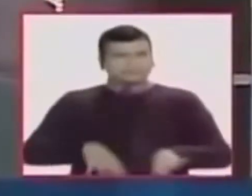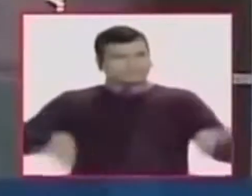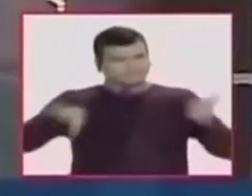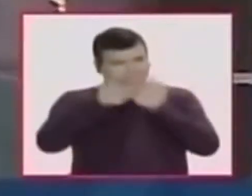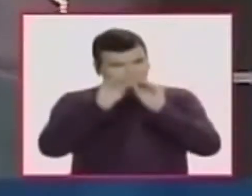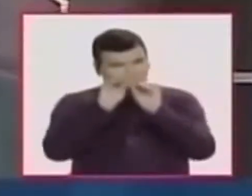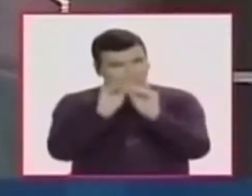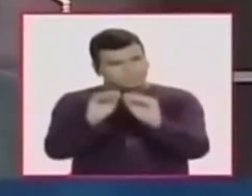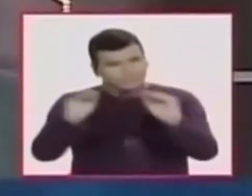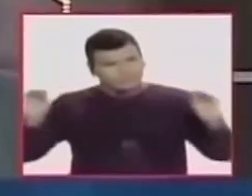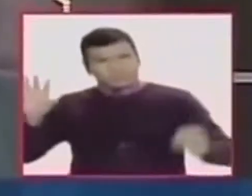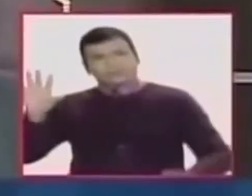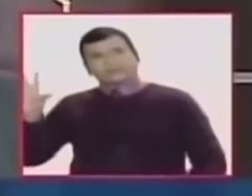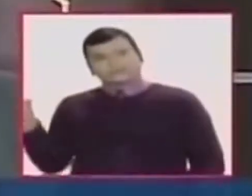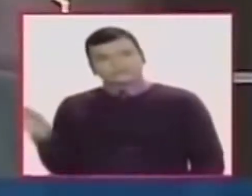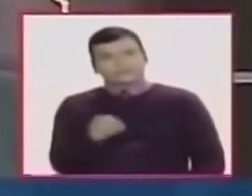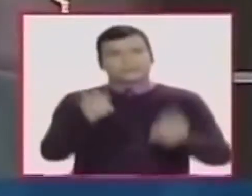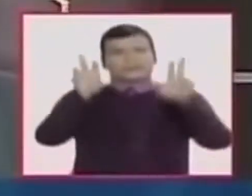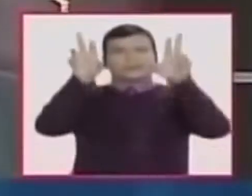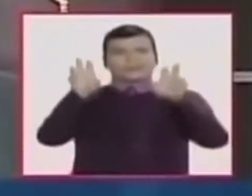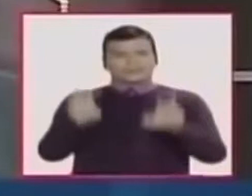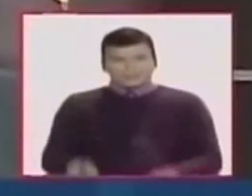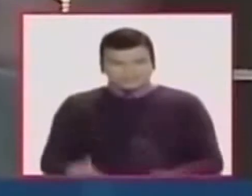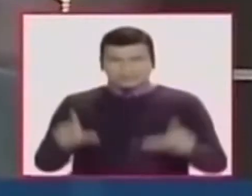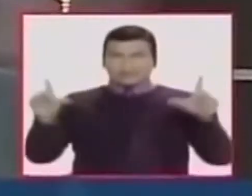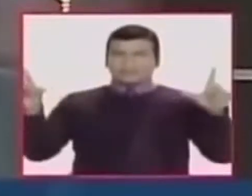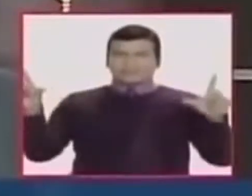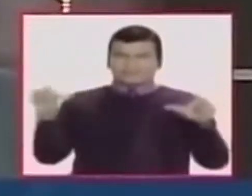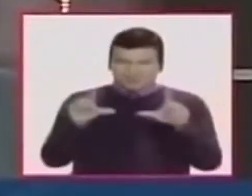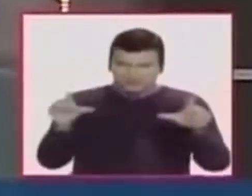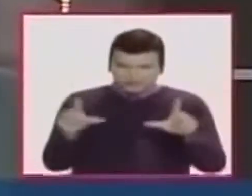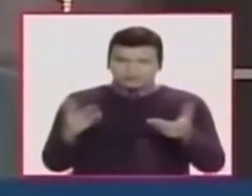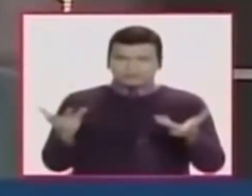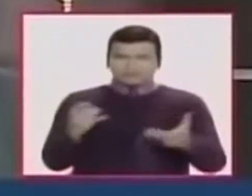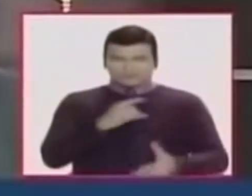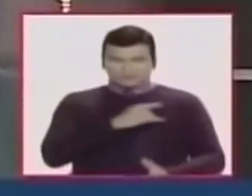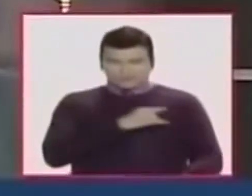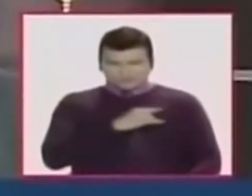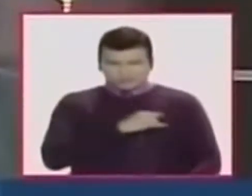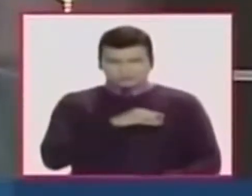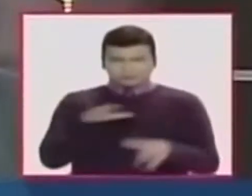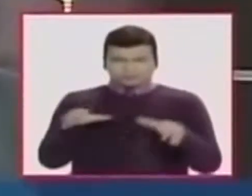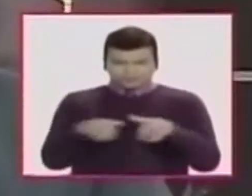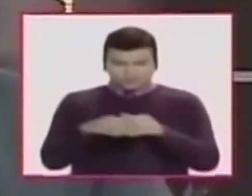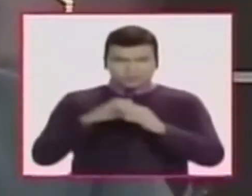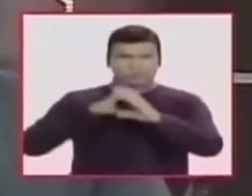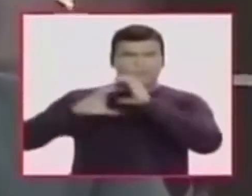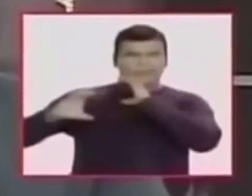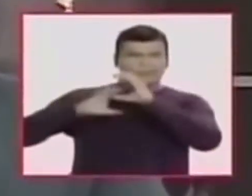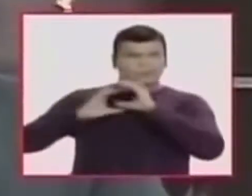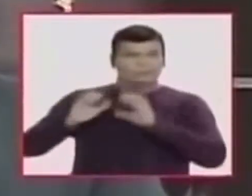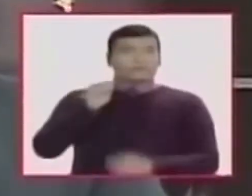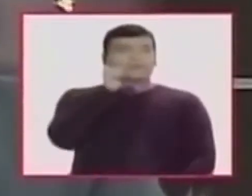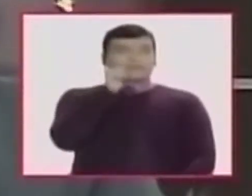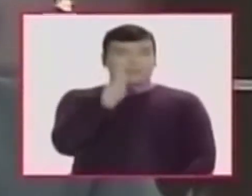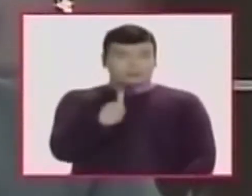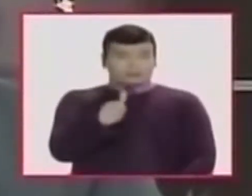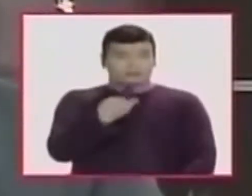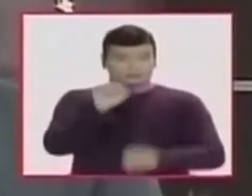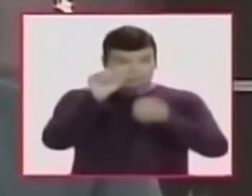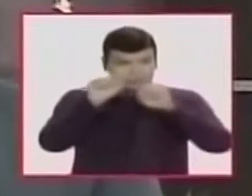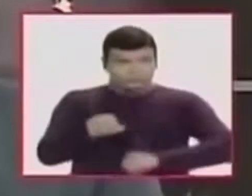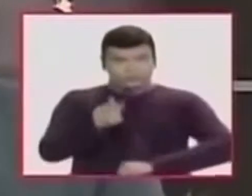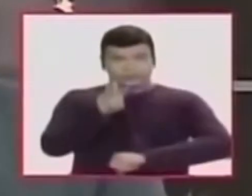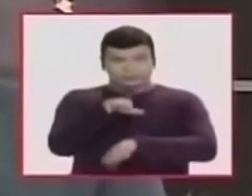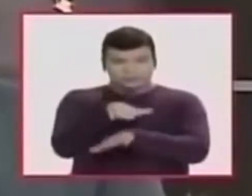las personas que tienen que ver con el medio audiovisual, los académicos, las universidades, las facultades de comunicación social, para que mañana de